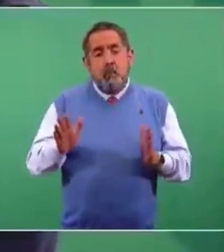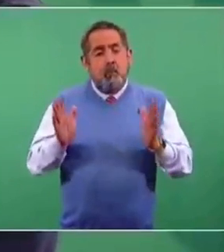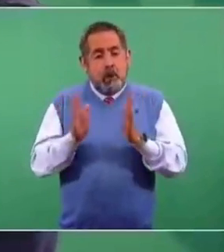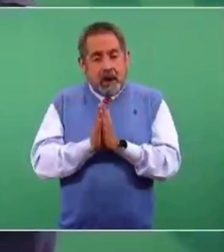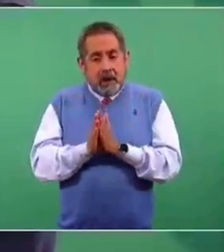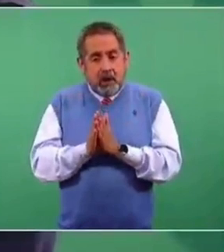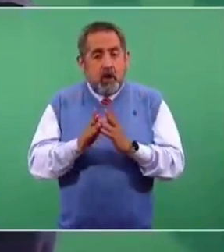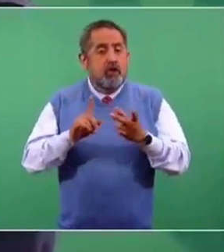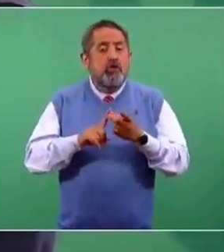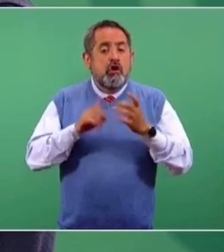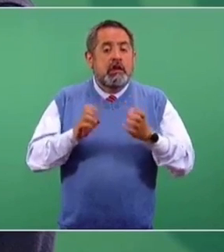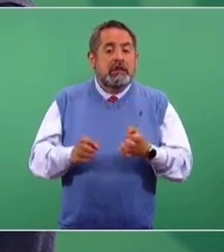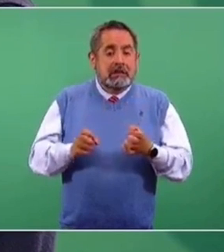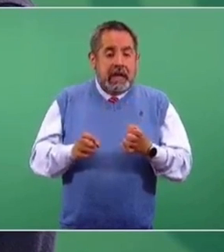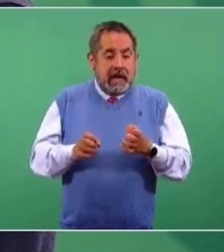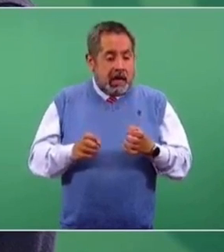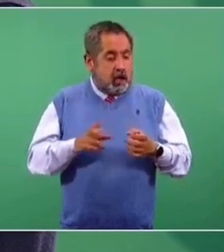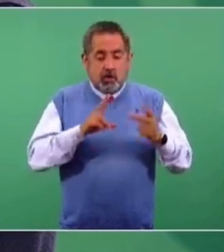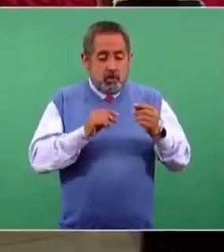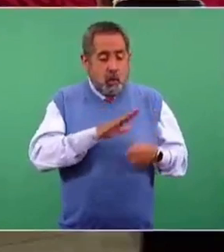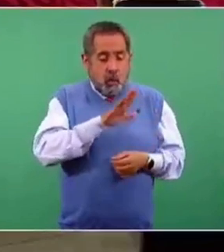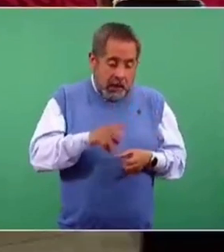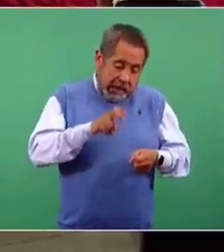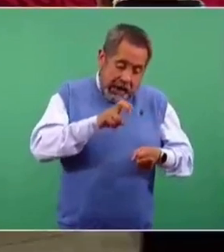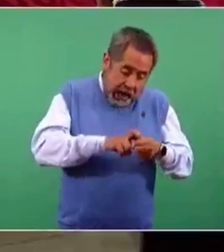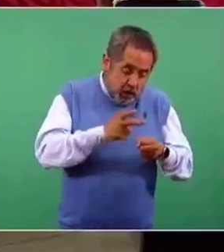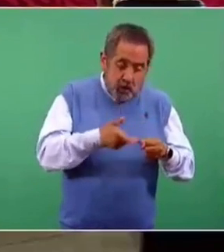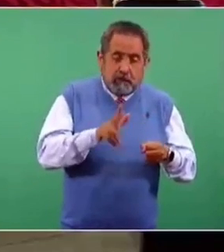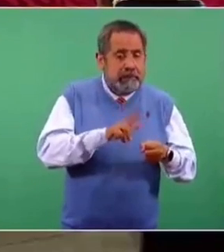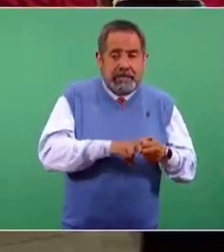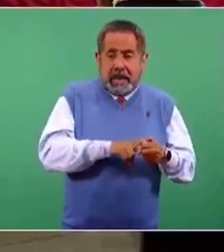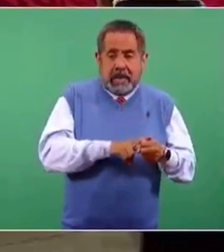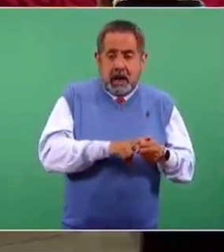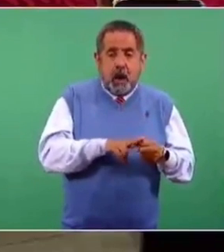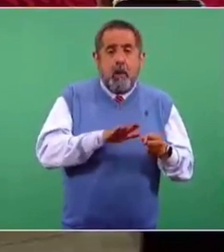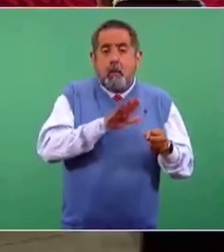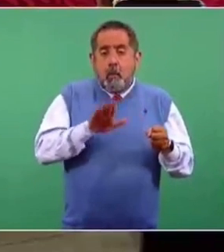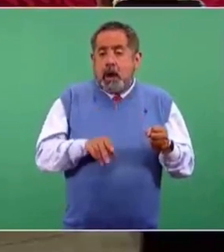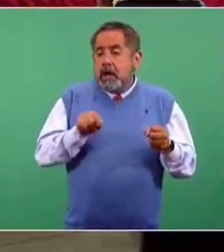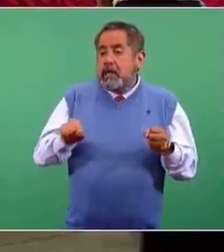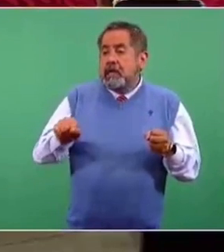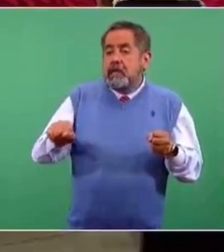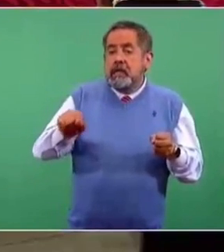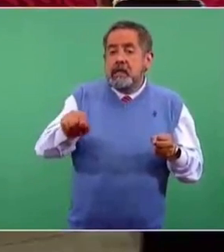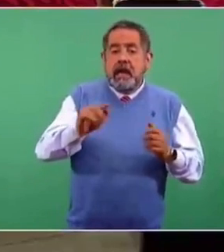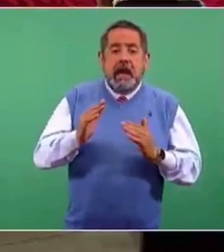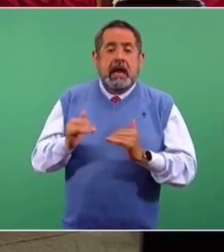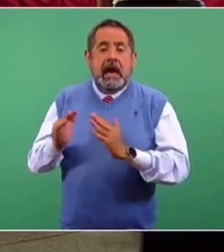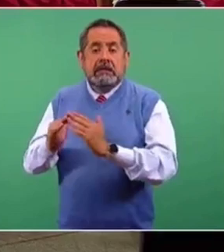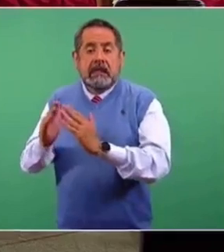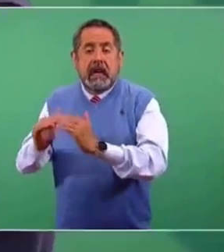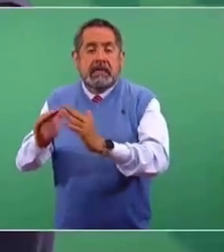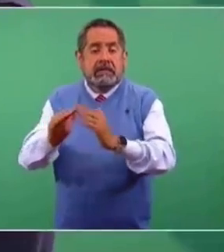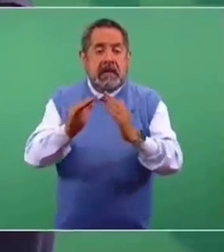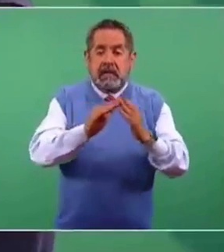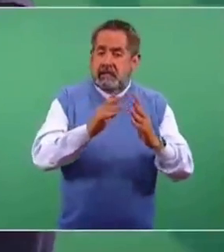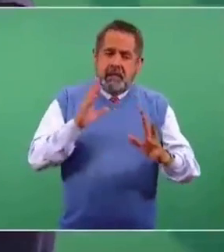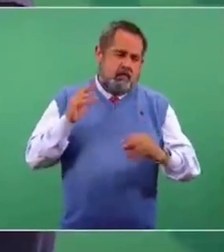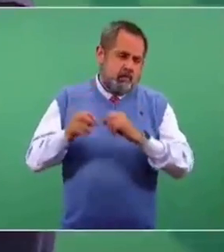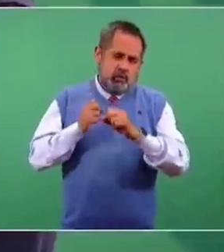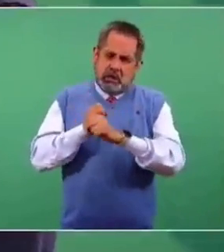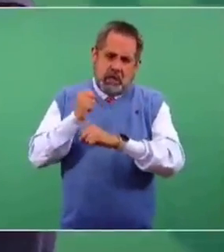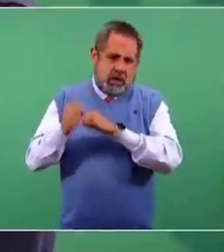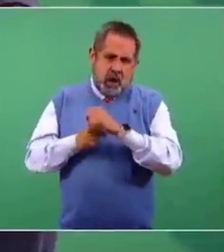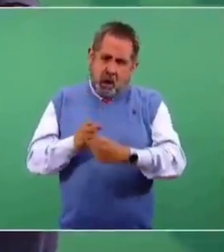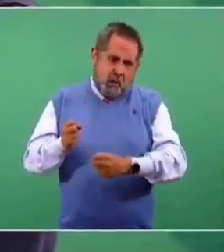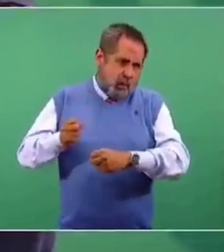de las unidades médicas. Muchas de las defunciones pueden ocurrir en los domicilios y eso ha sucedido durante todos los años. Son